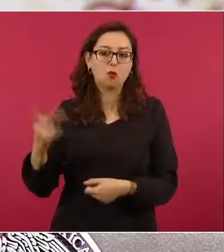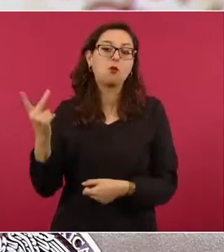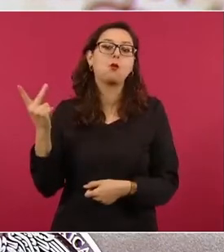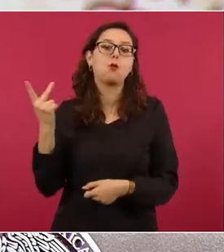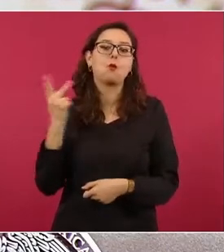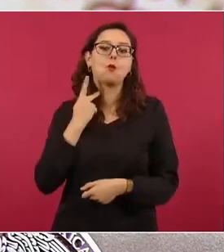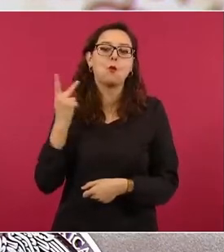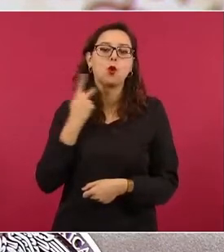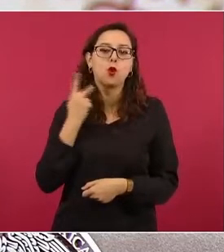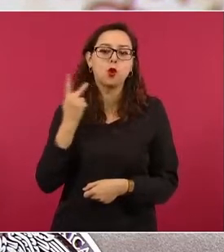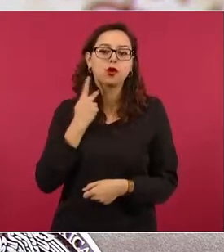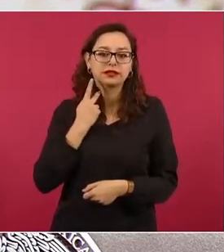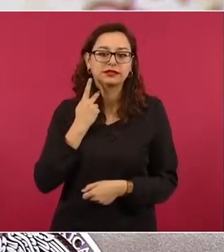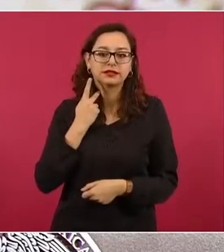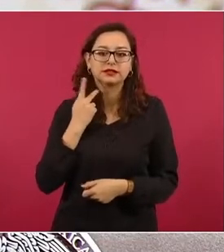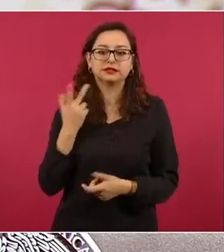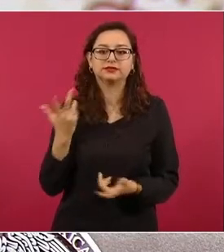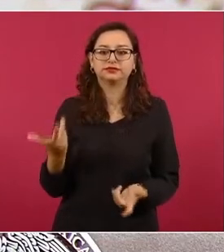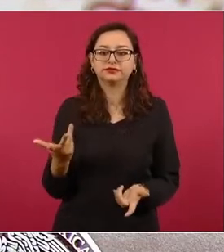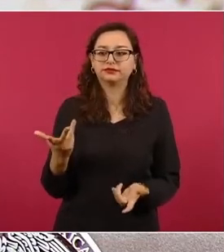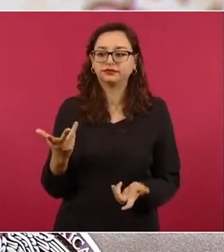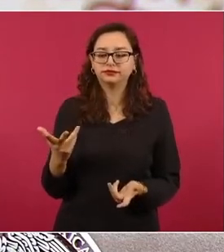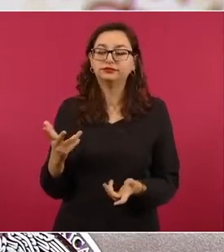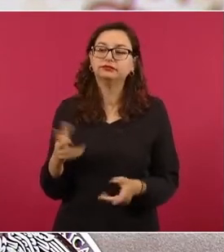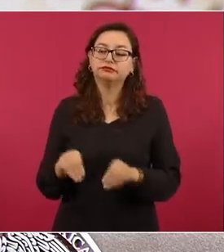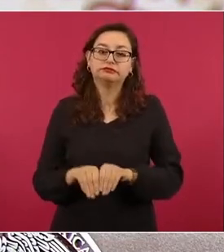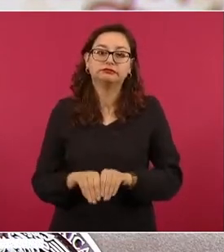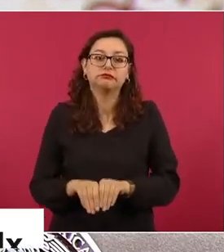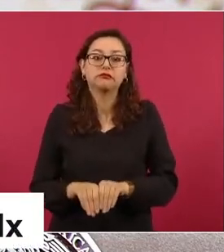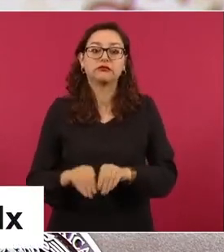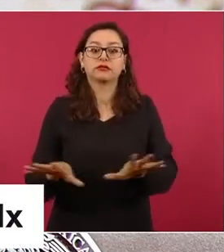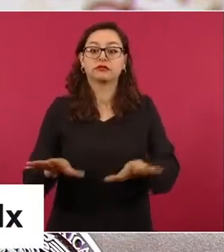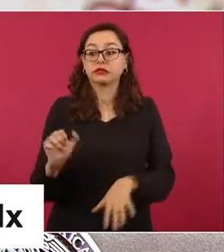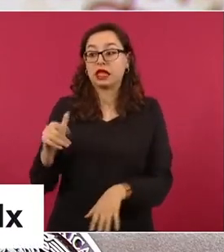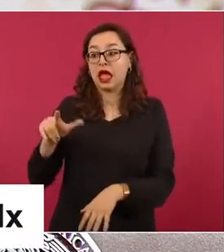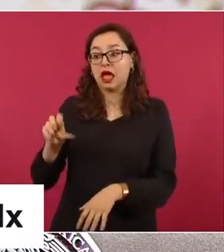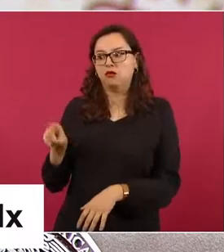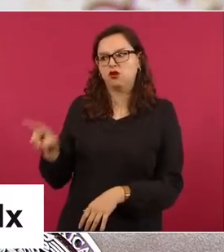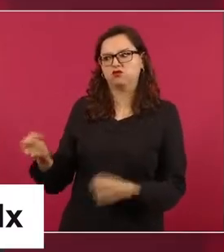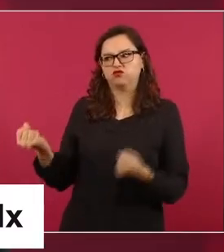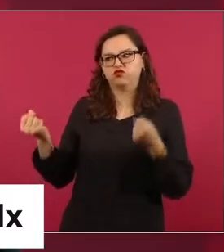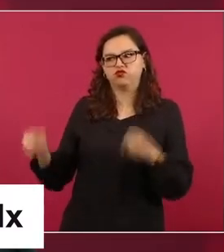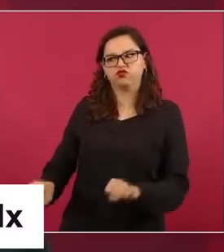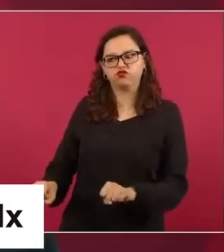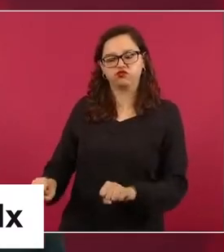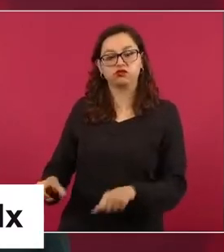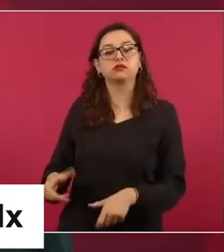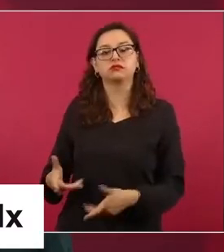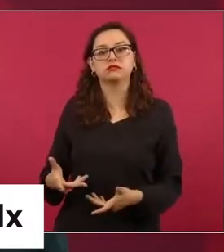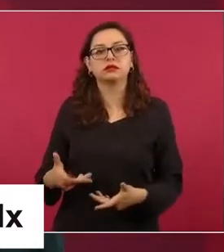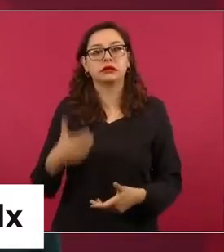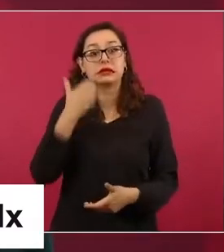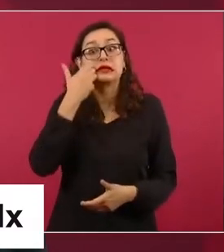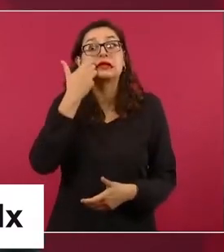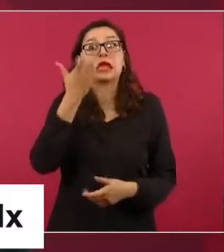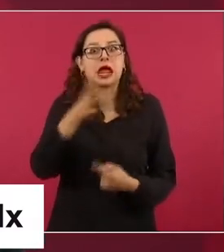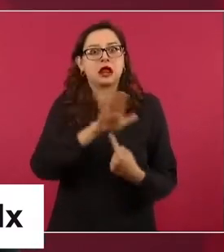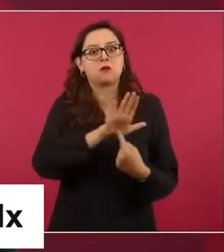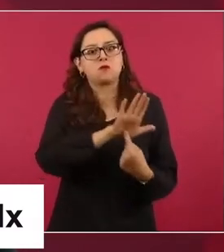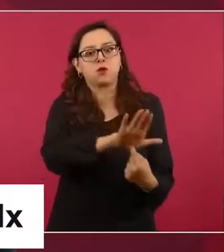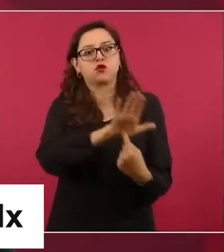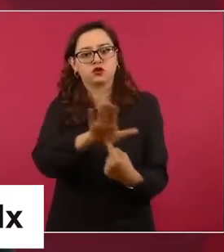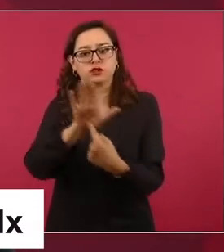promover una imagen autoritaria del gobierno del presidente López Obrador. El periodista Raimundo Riva